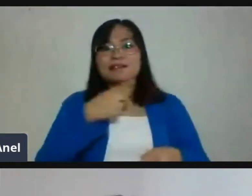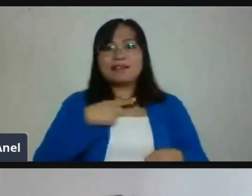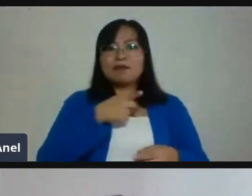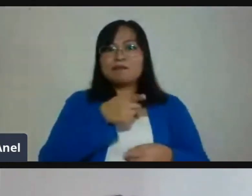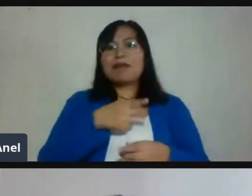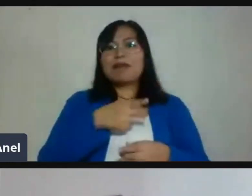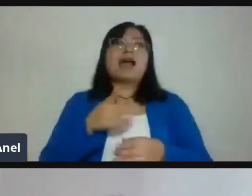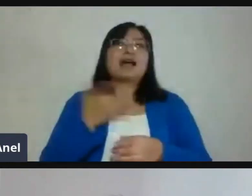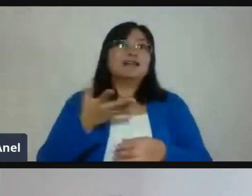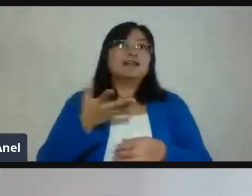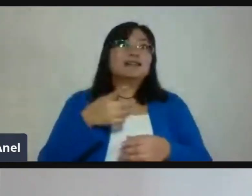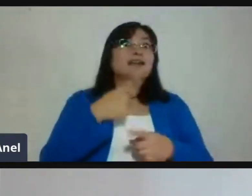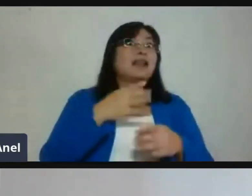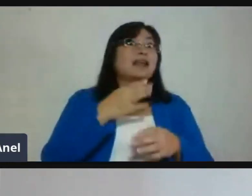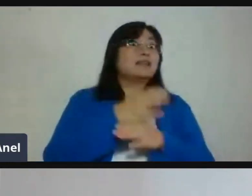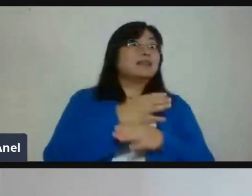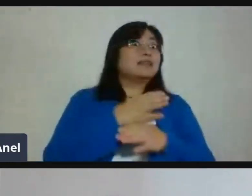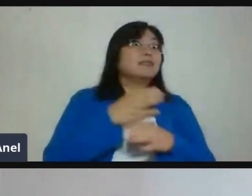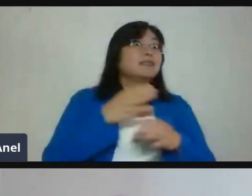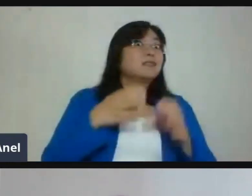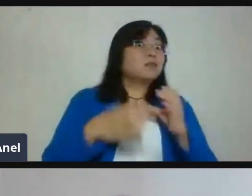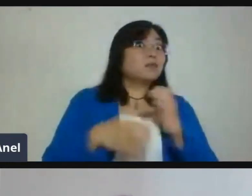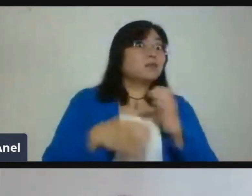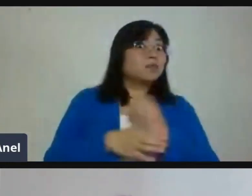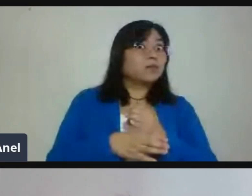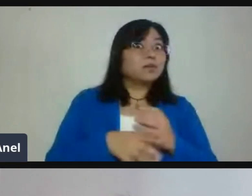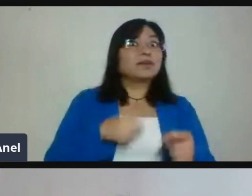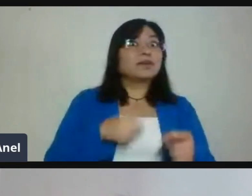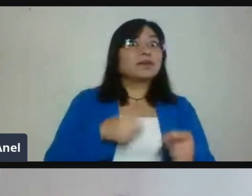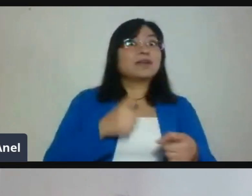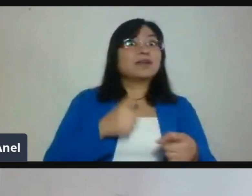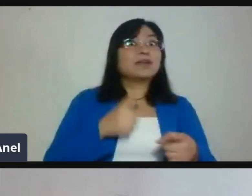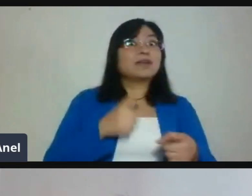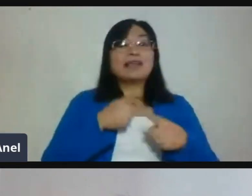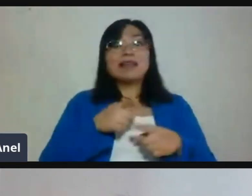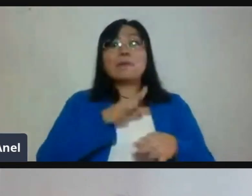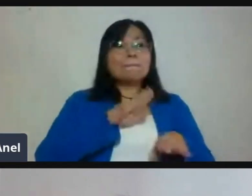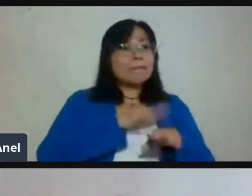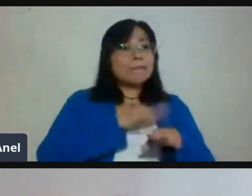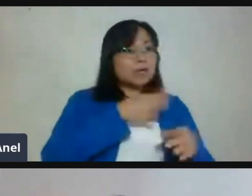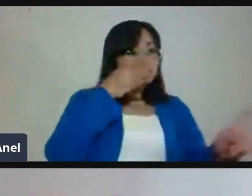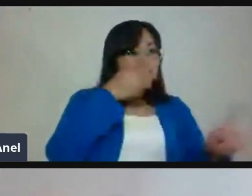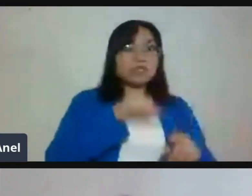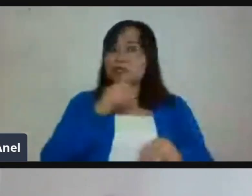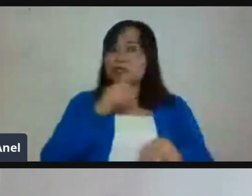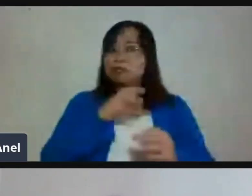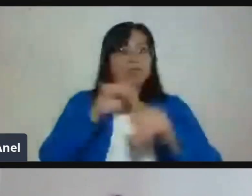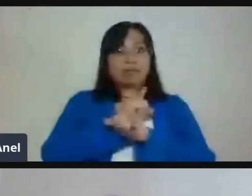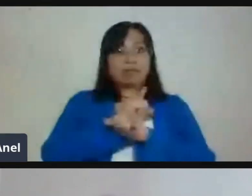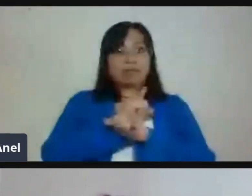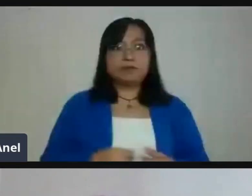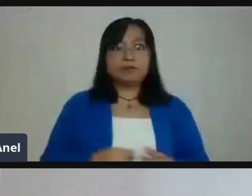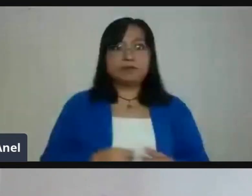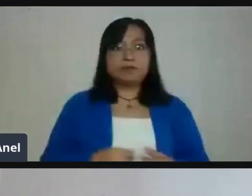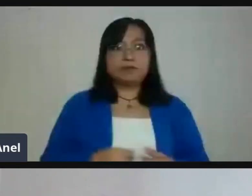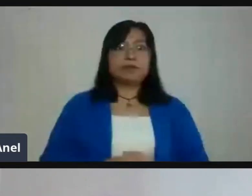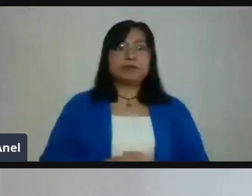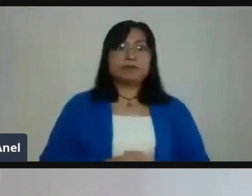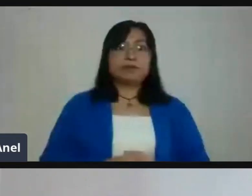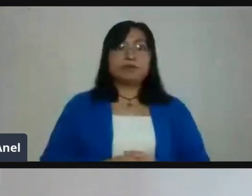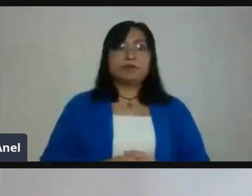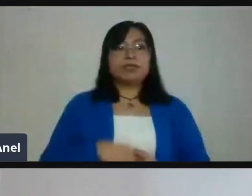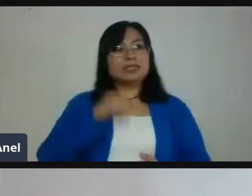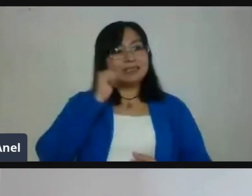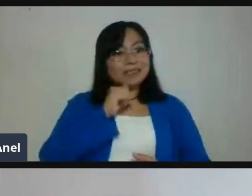material que mandemos a casa, dos, hacerlo lo más claro posible y dirigido, otra vez dirigido a ellos.